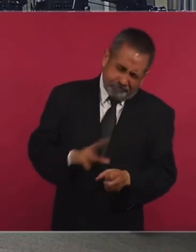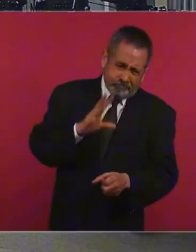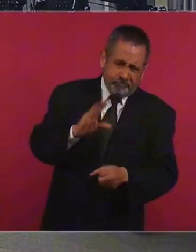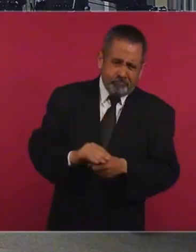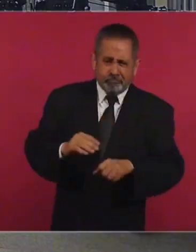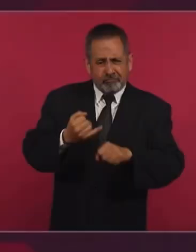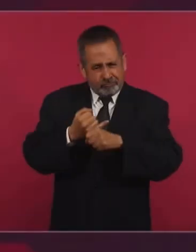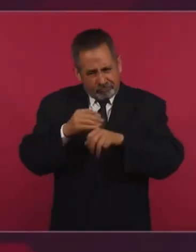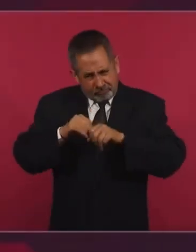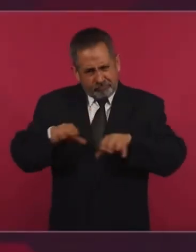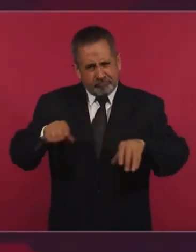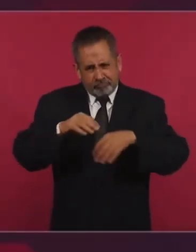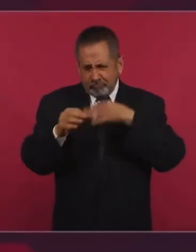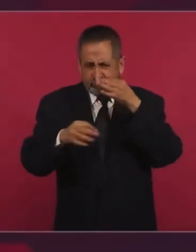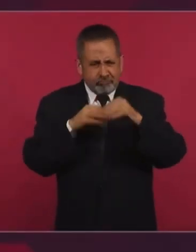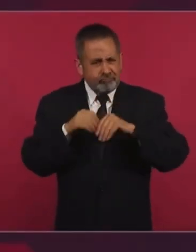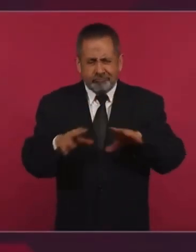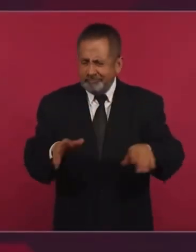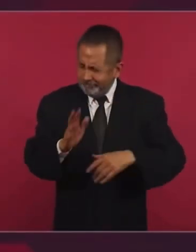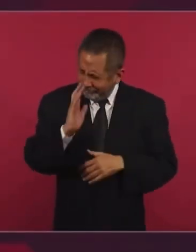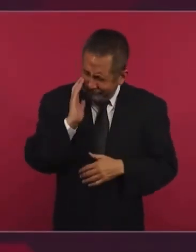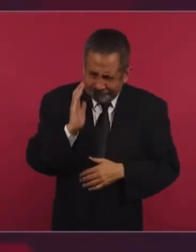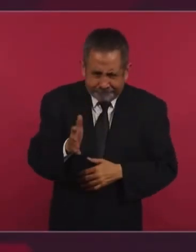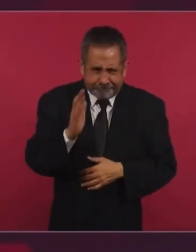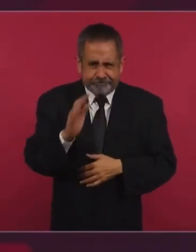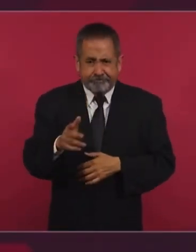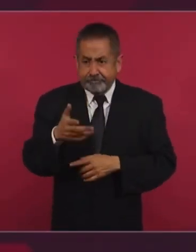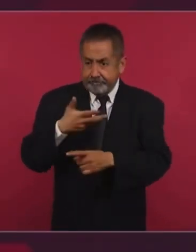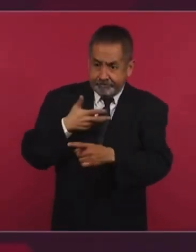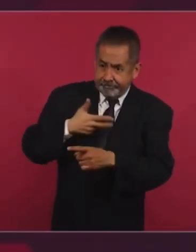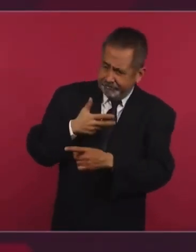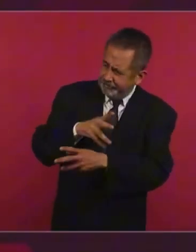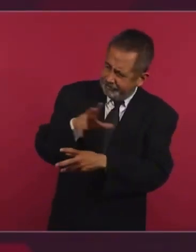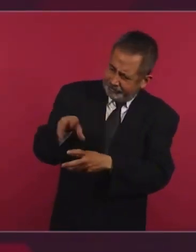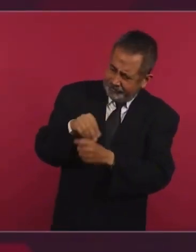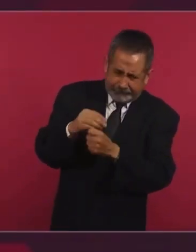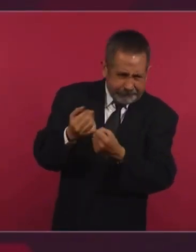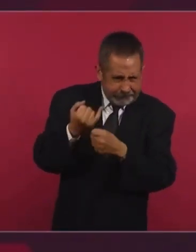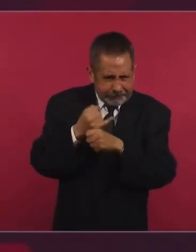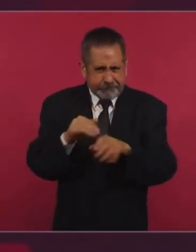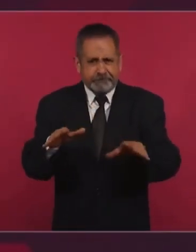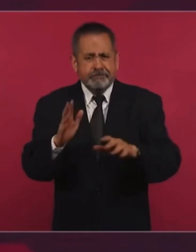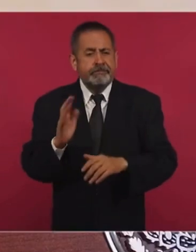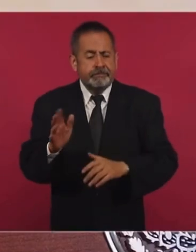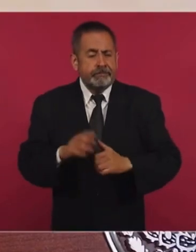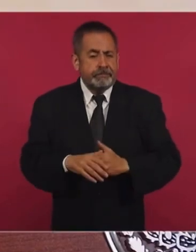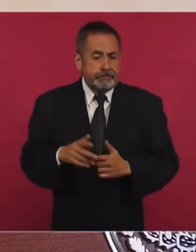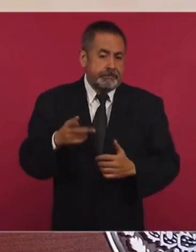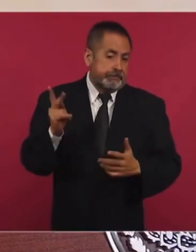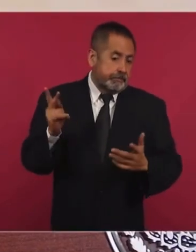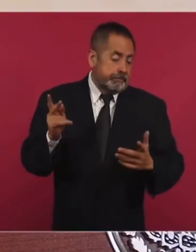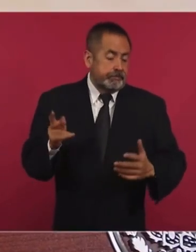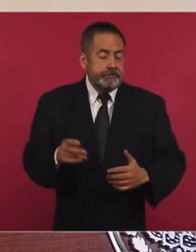información que se tiene. sin embargo,